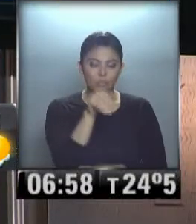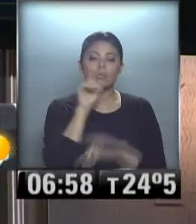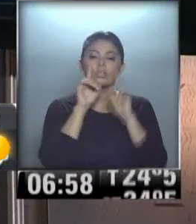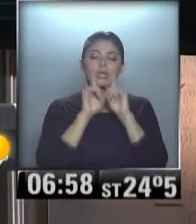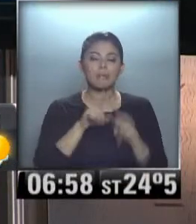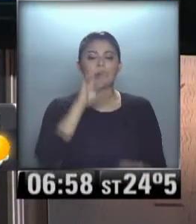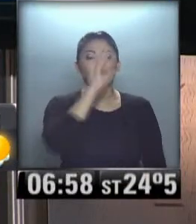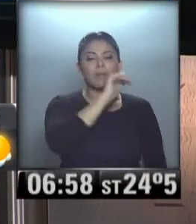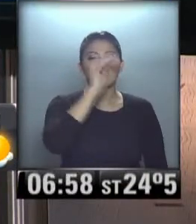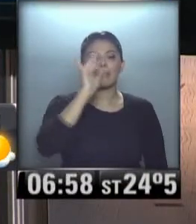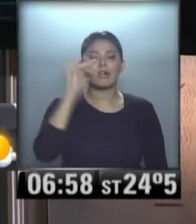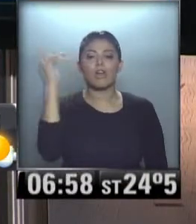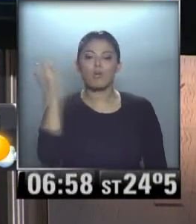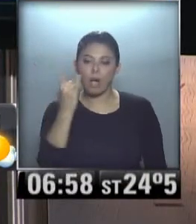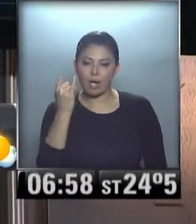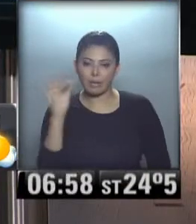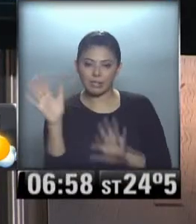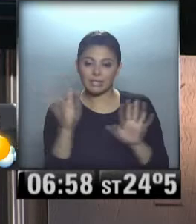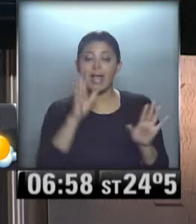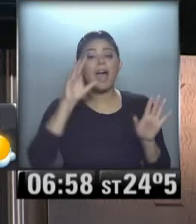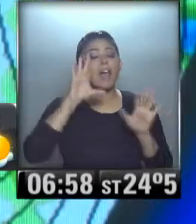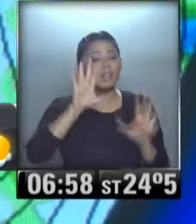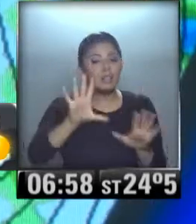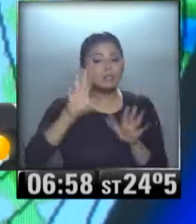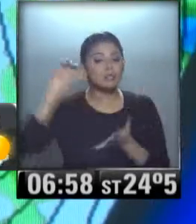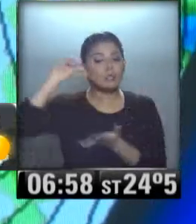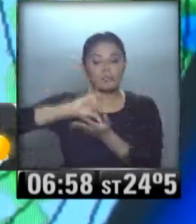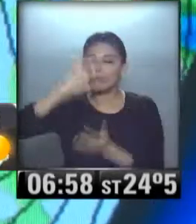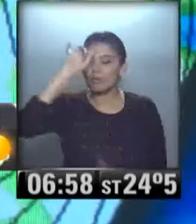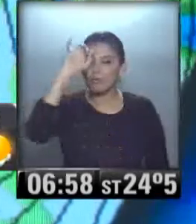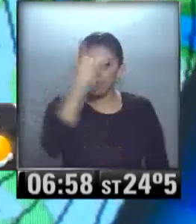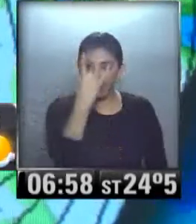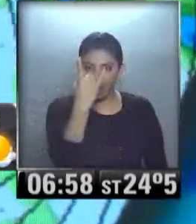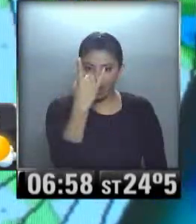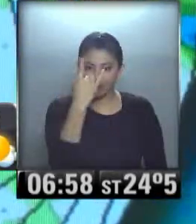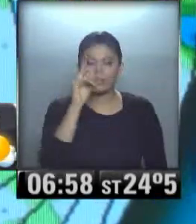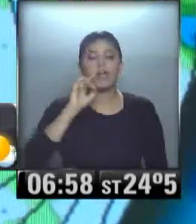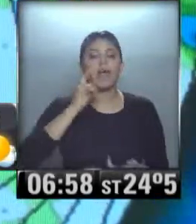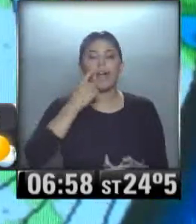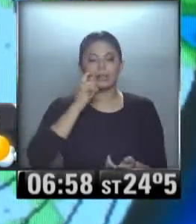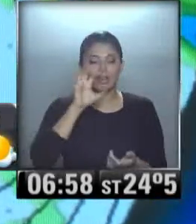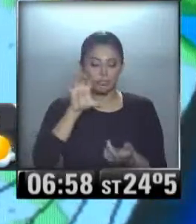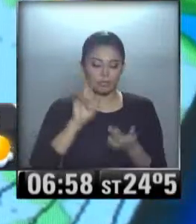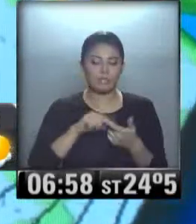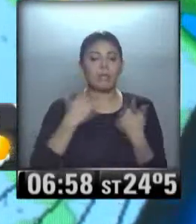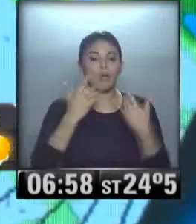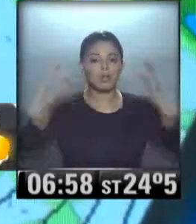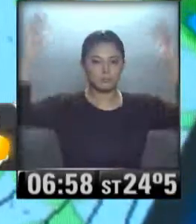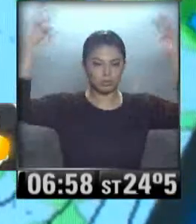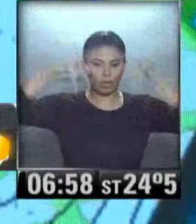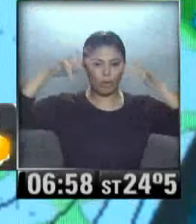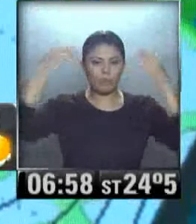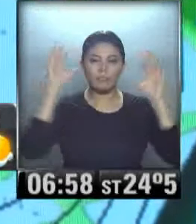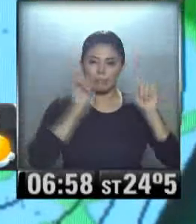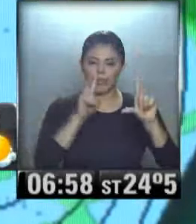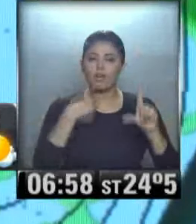Martes, miércoles, jueves. Atención República Oriental del Uruguay, ¿eh? Entre ríos, probables tormentas, lo que vemos en